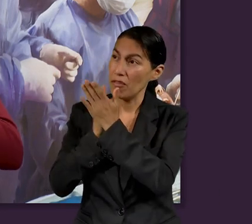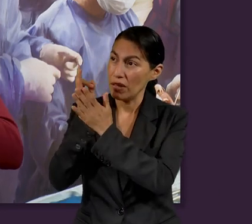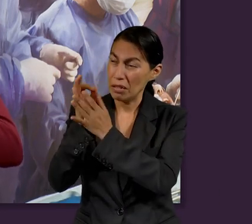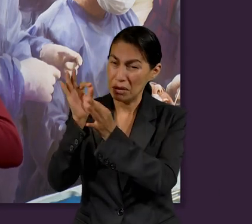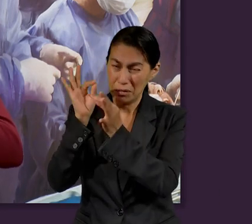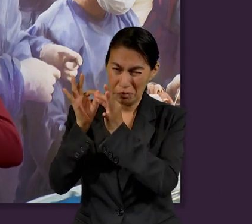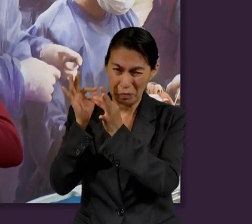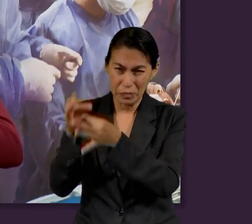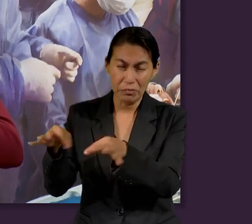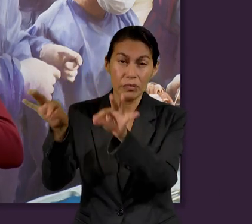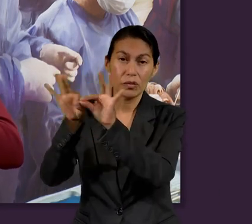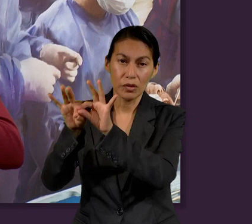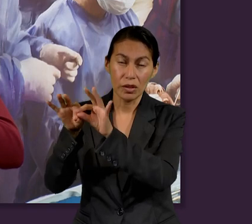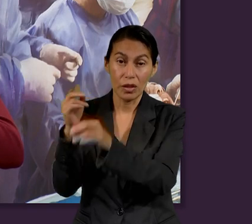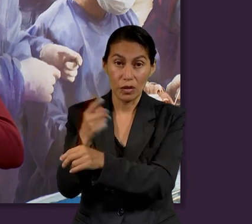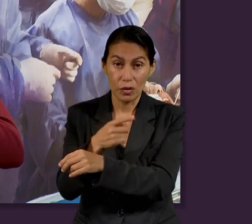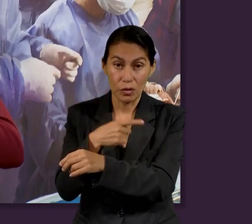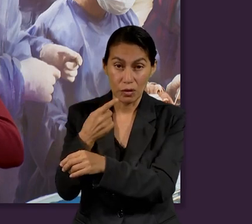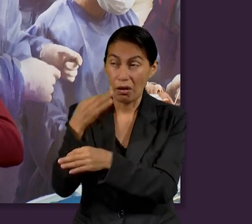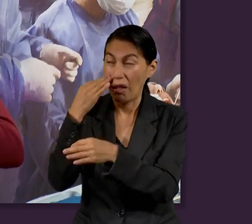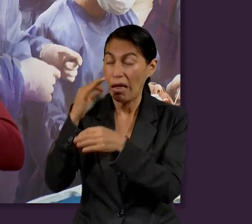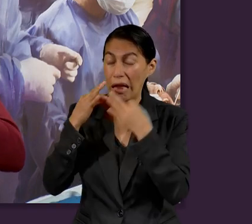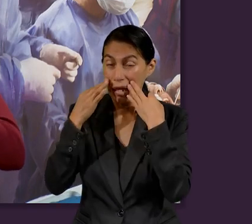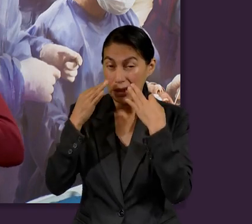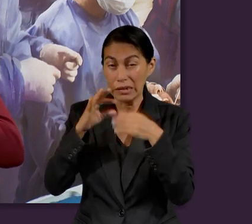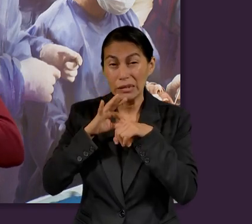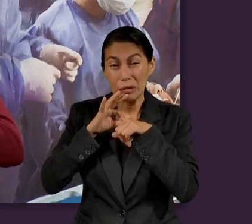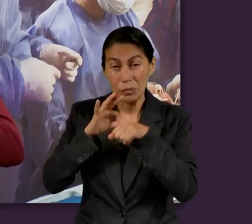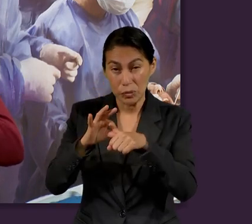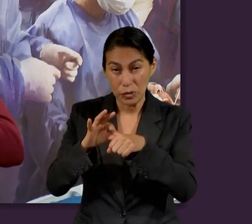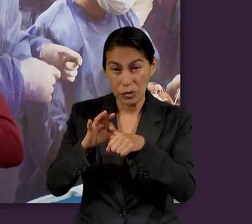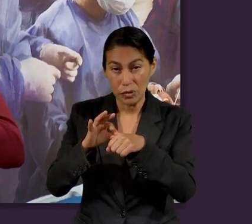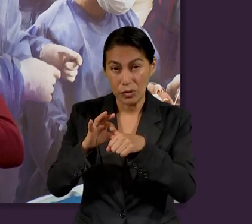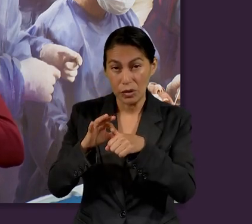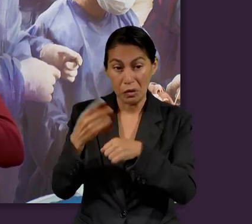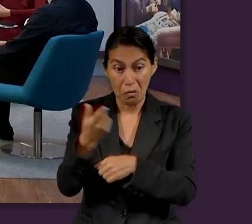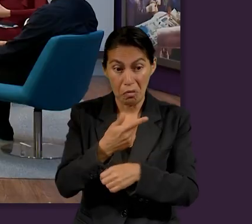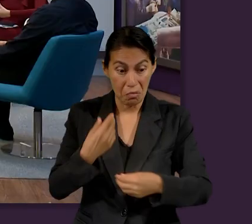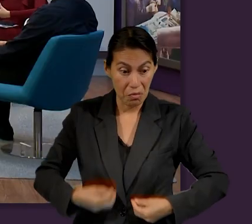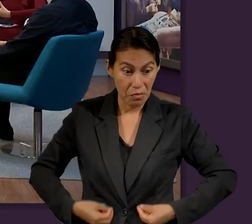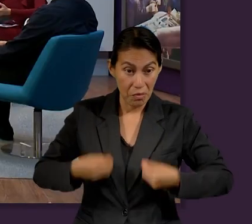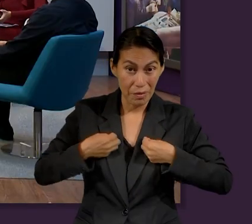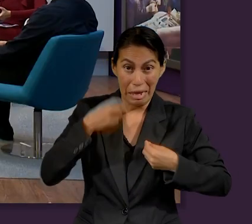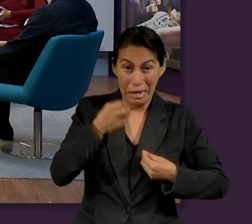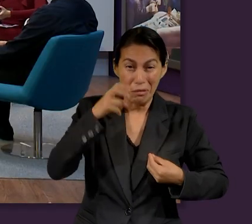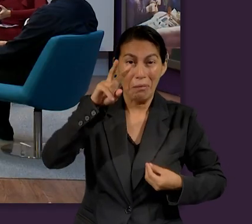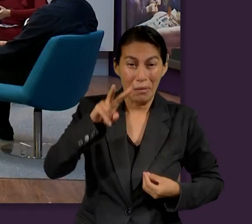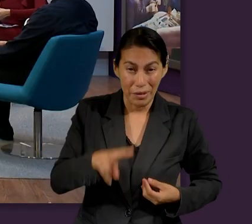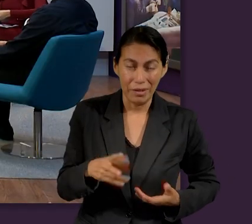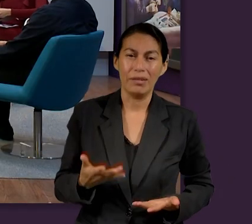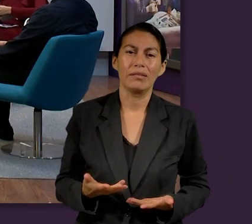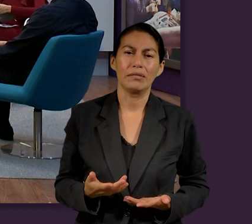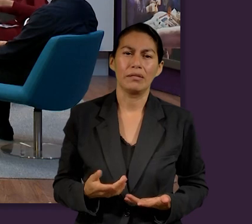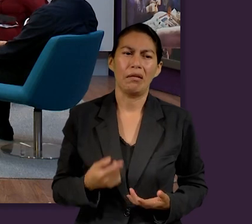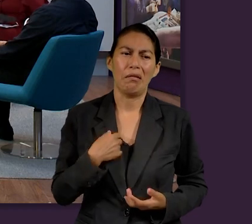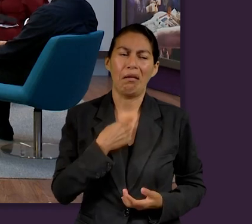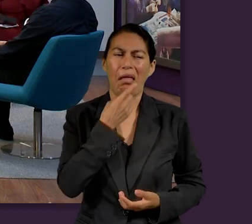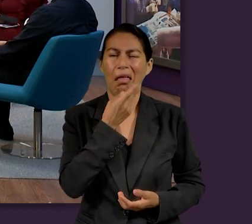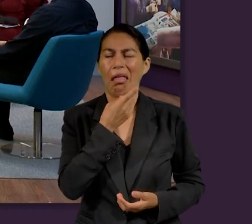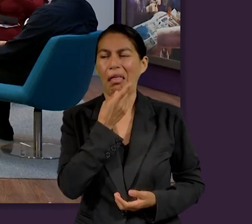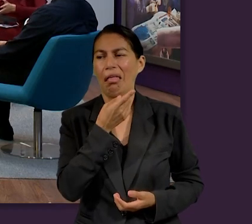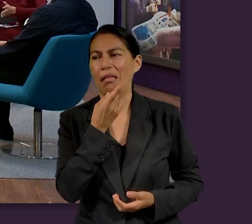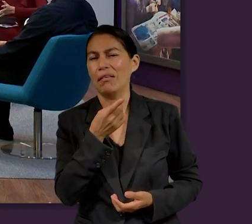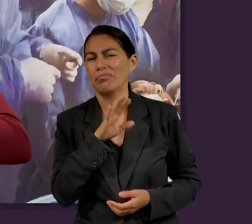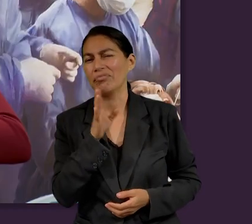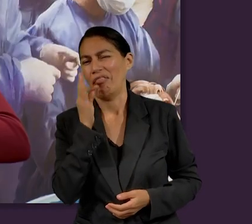fidelidad es clave para que nosotros podamos dar testimonio de que lo que estamos viviendo es cierto. O que no nada más es de